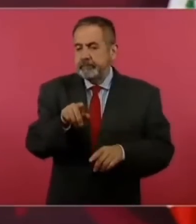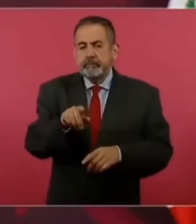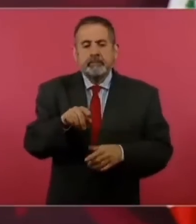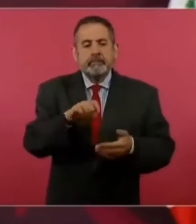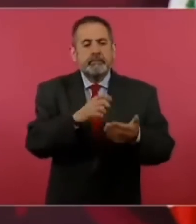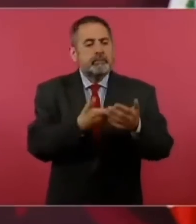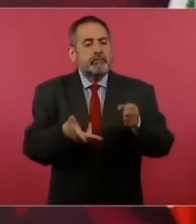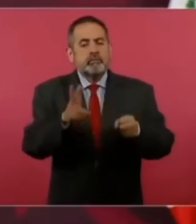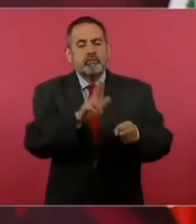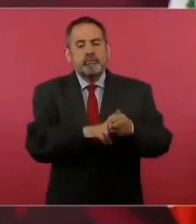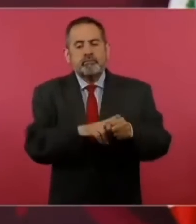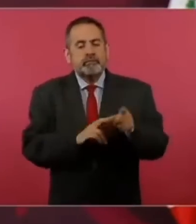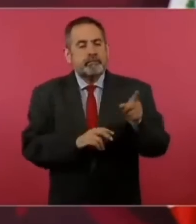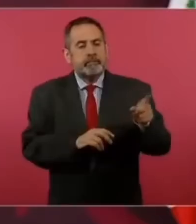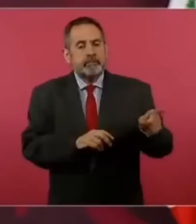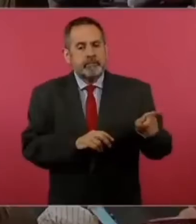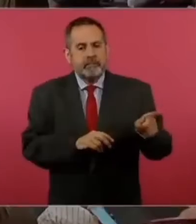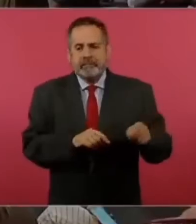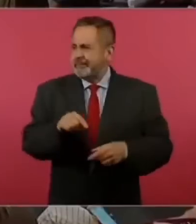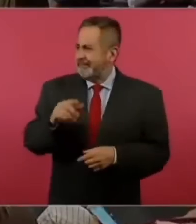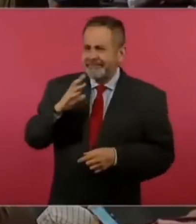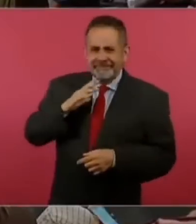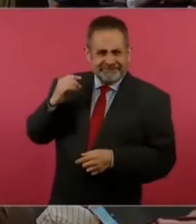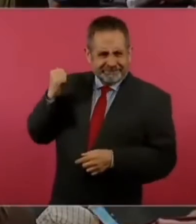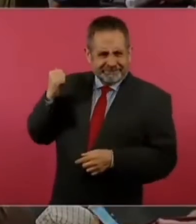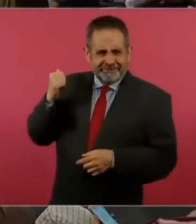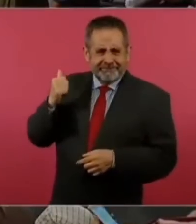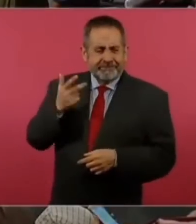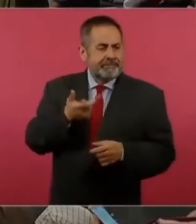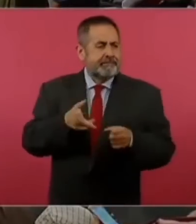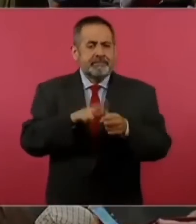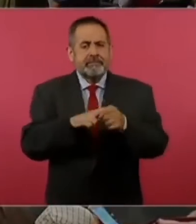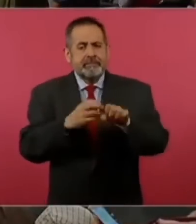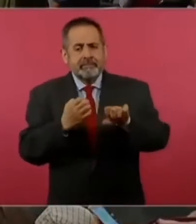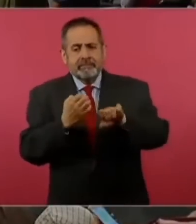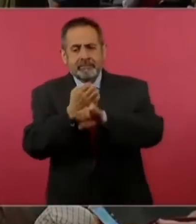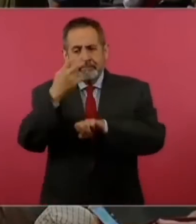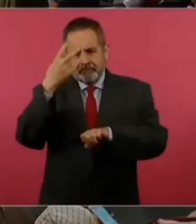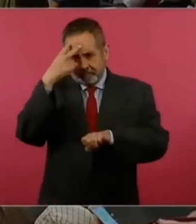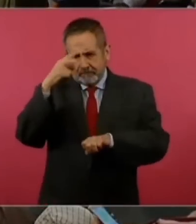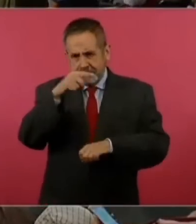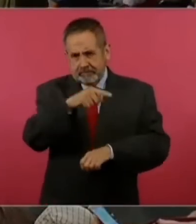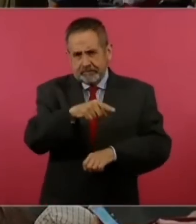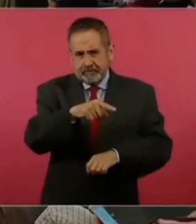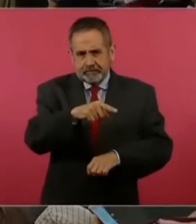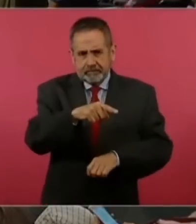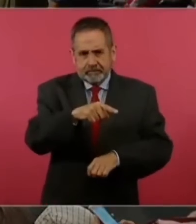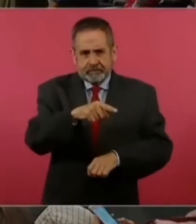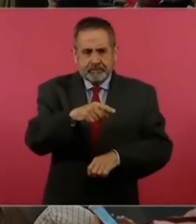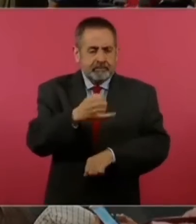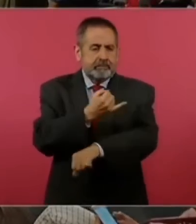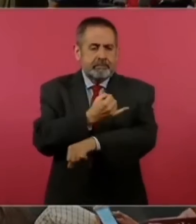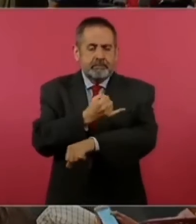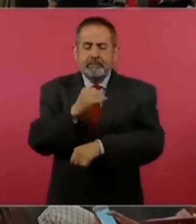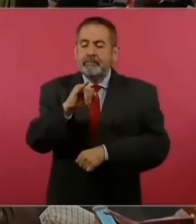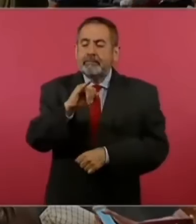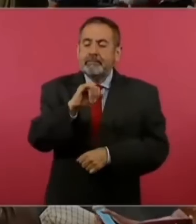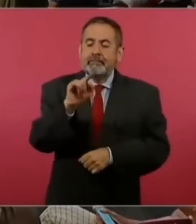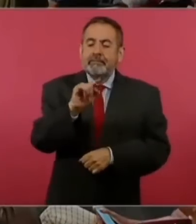hospital de aquí hay uno del estado de México que y está paluca pero